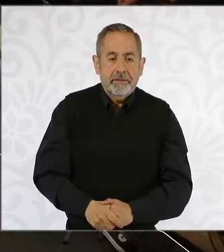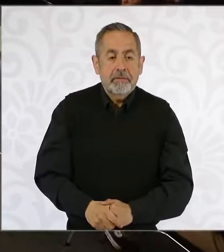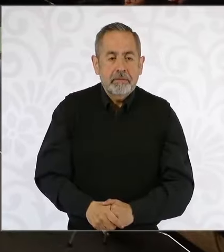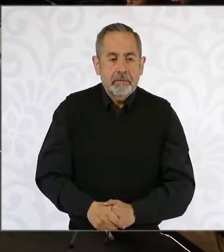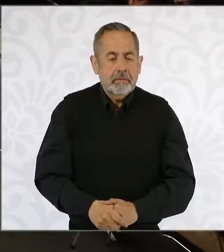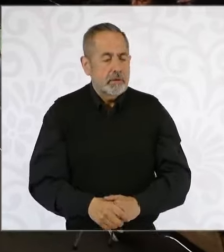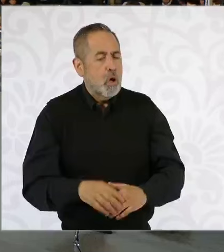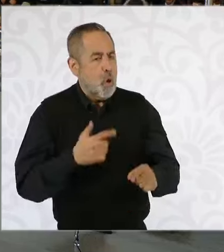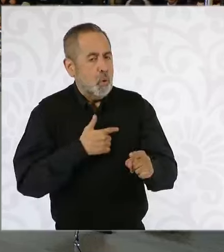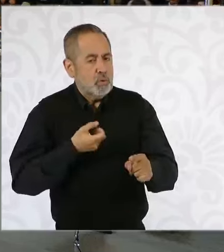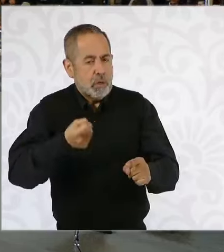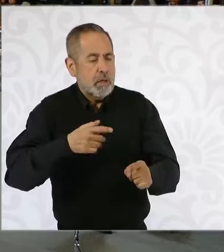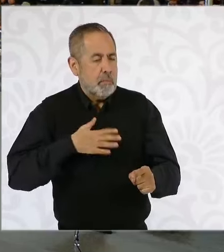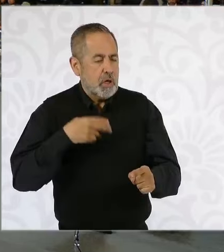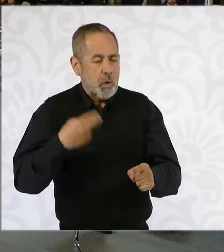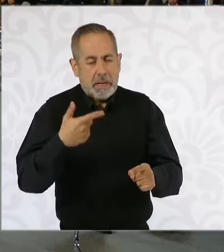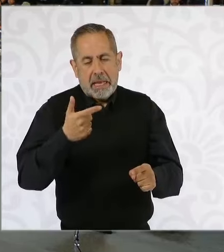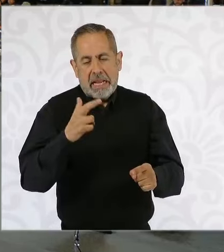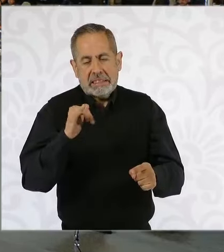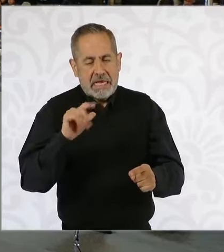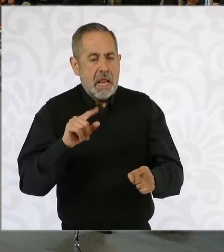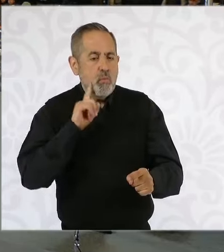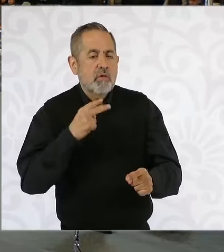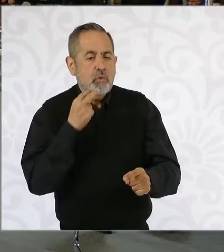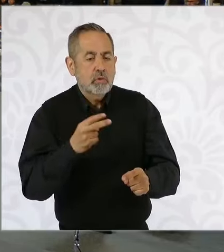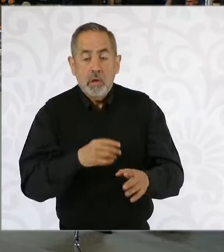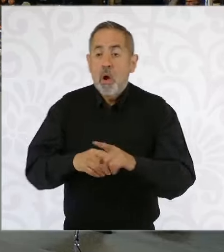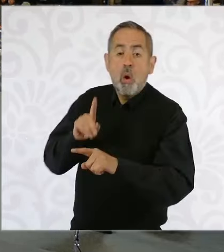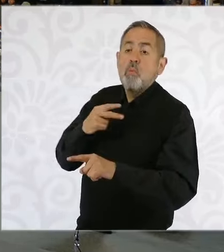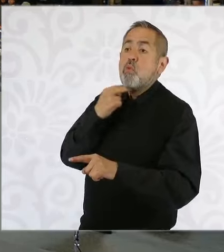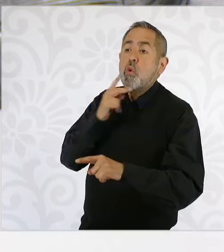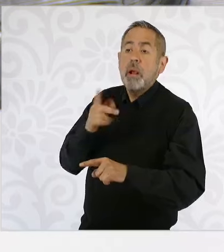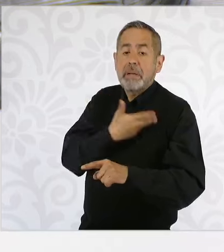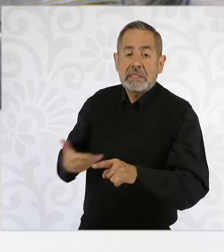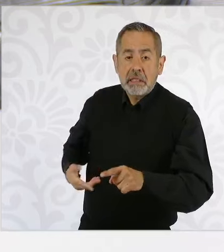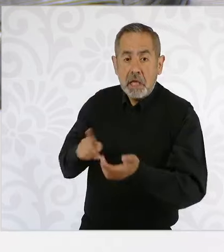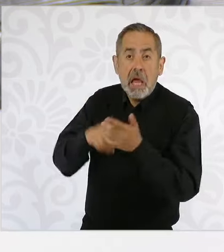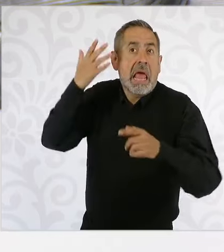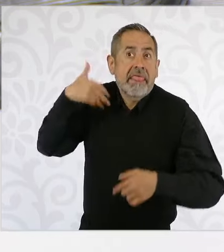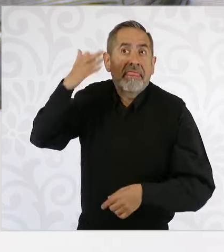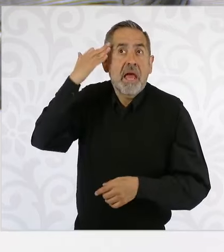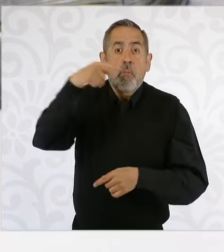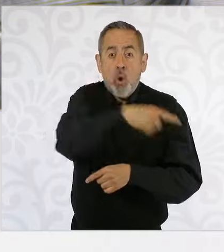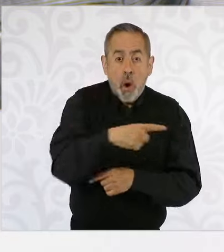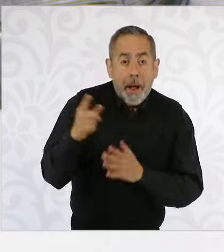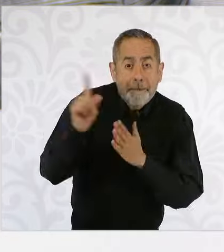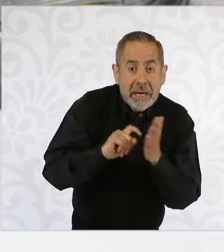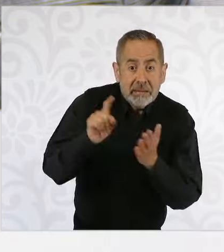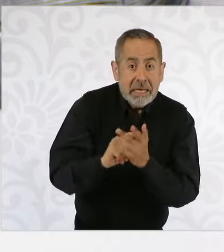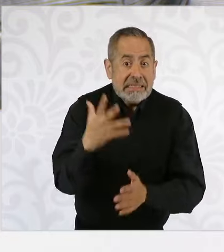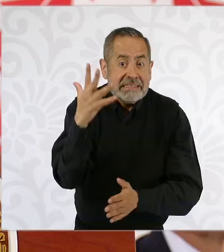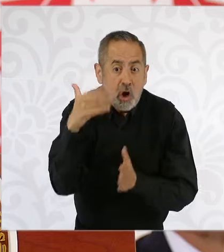Gusto saludarle, presidenta Graciela Brabata, de Ahora Noticias. Por cierto, eran cinco millones de pesos en su momento mensuales,